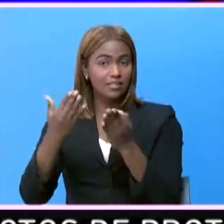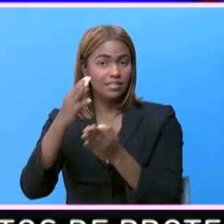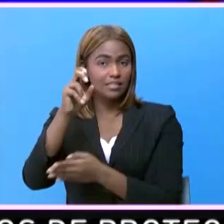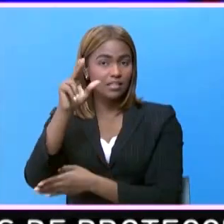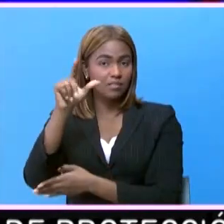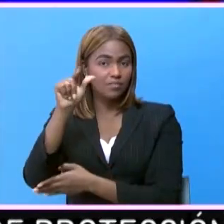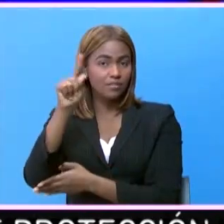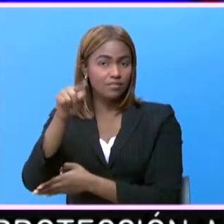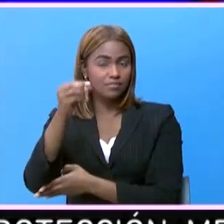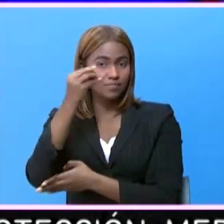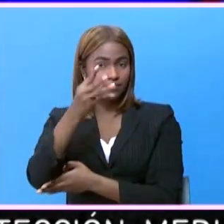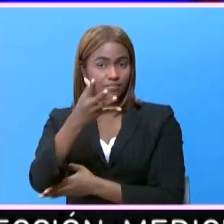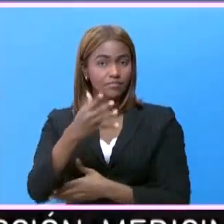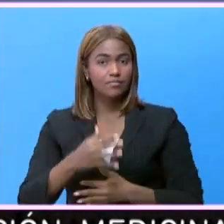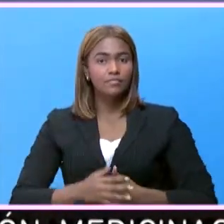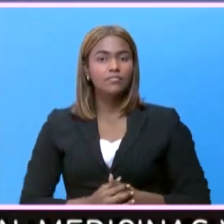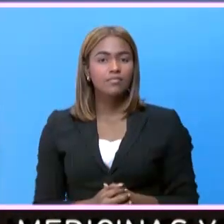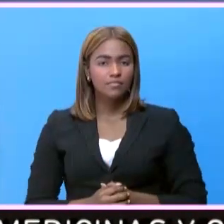Esther López.